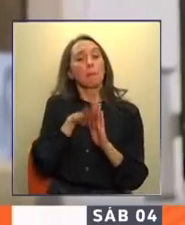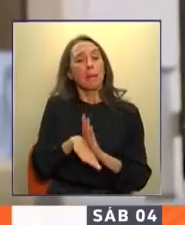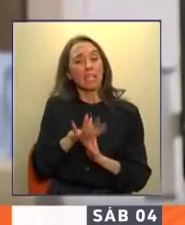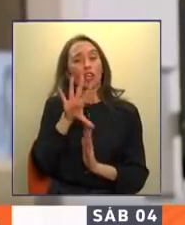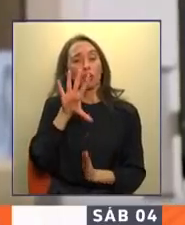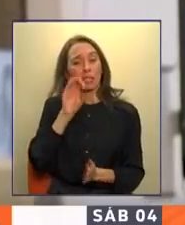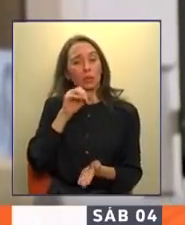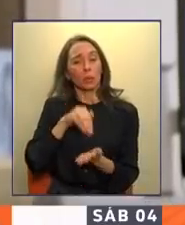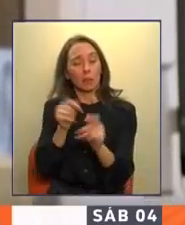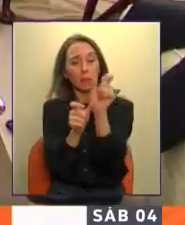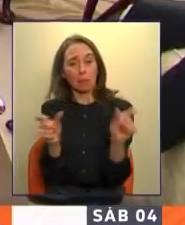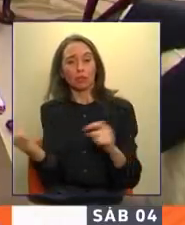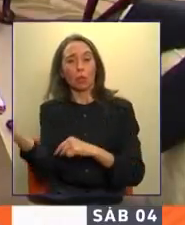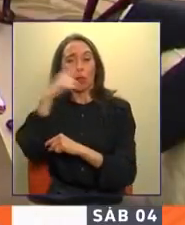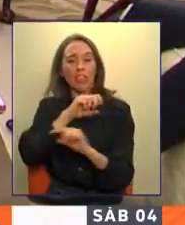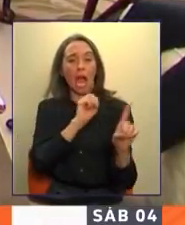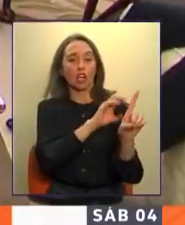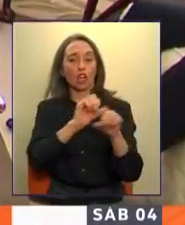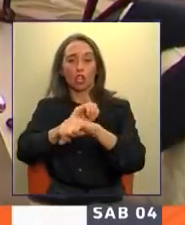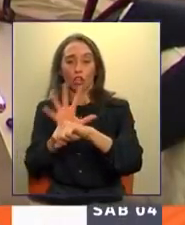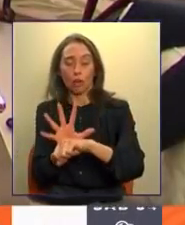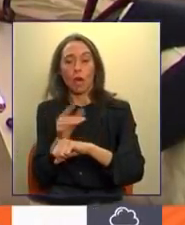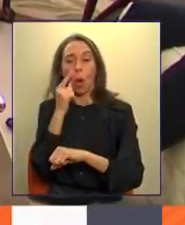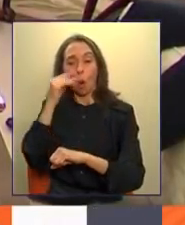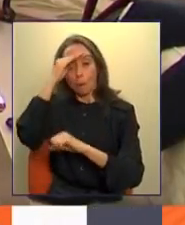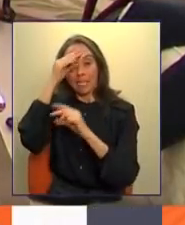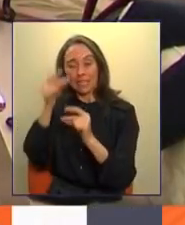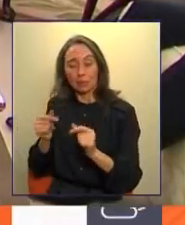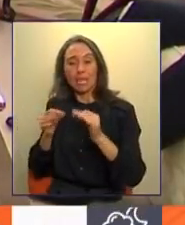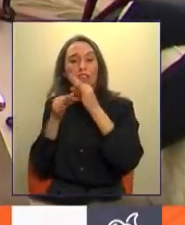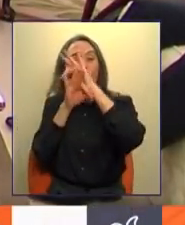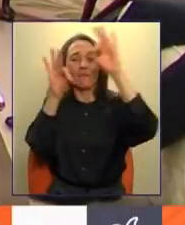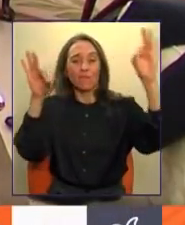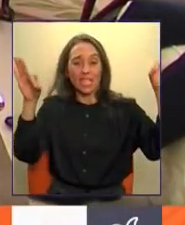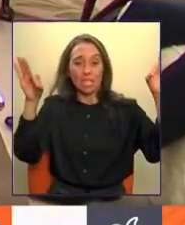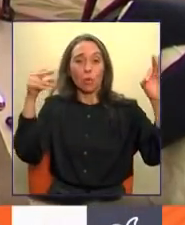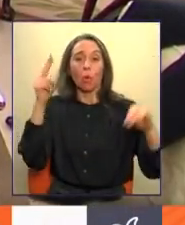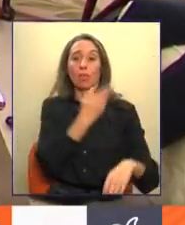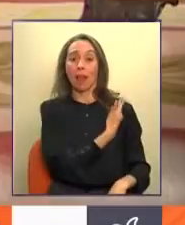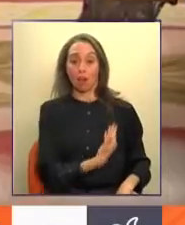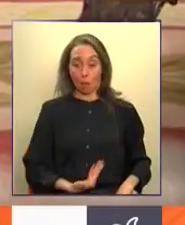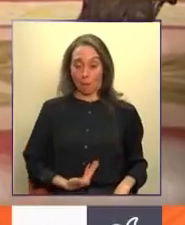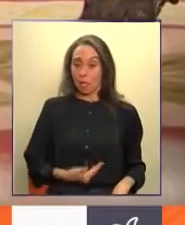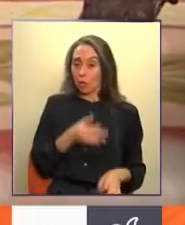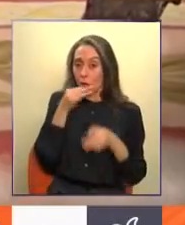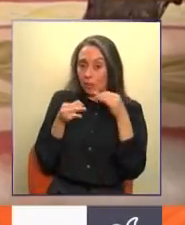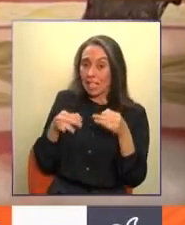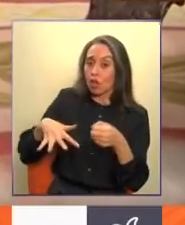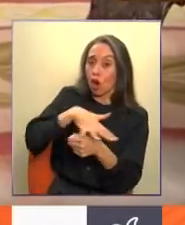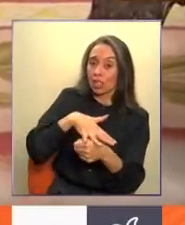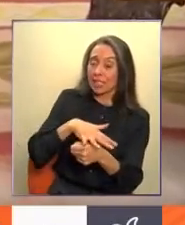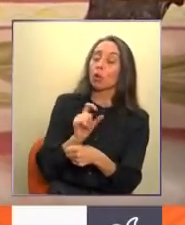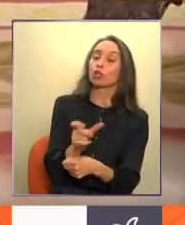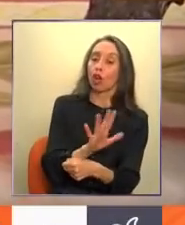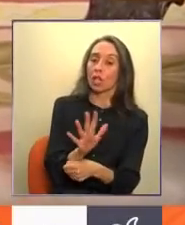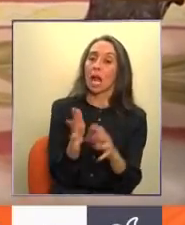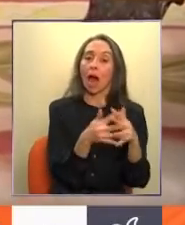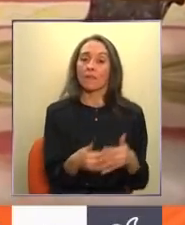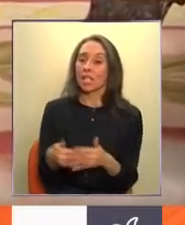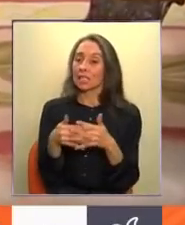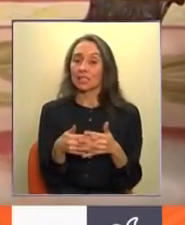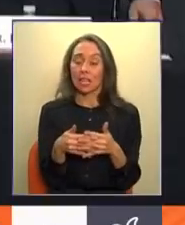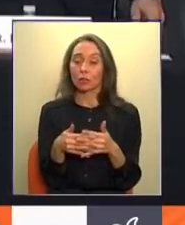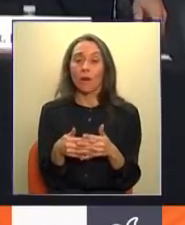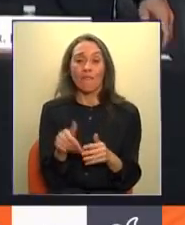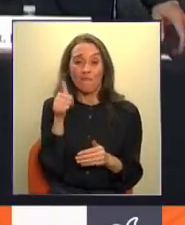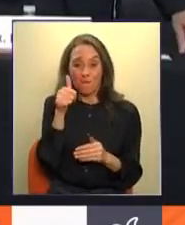50.000 contagios diarios, el epidemiólogo de la Casa Blanca advertía la grave situación. Agregó que Estados Unidos no va en la